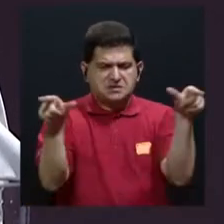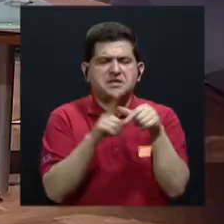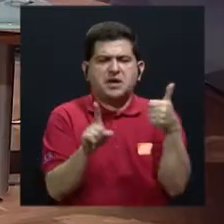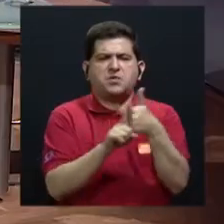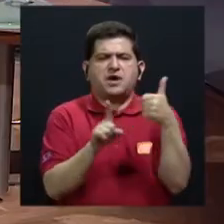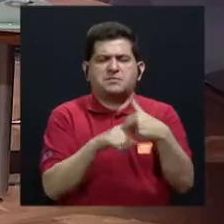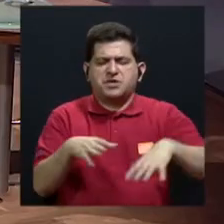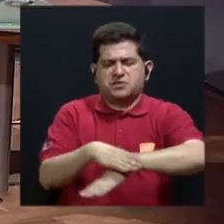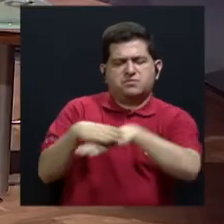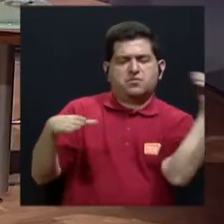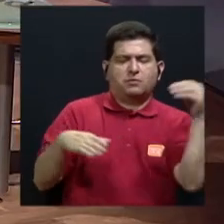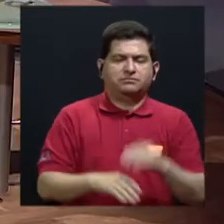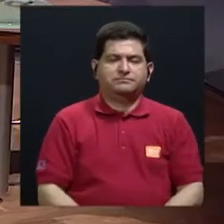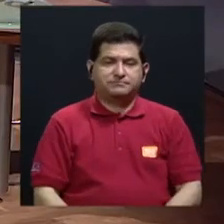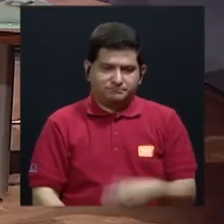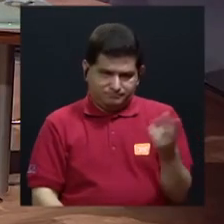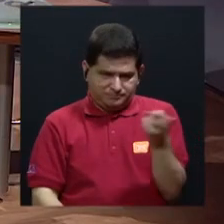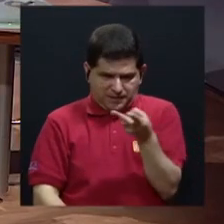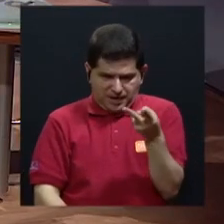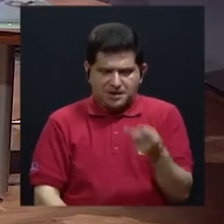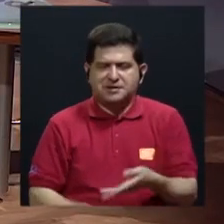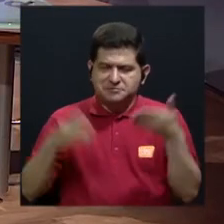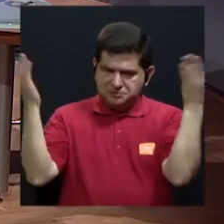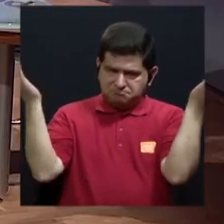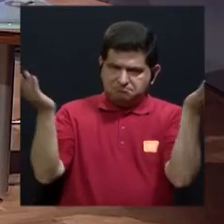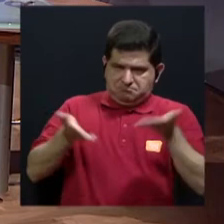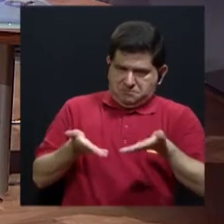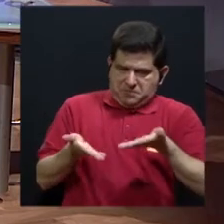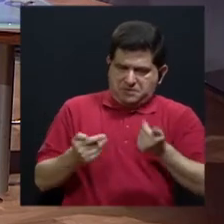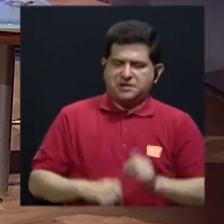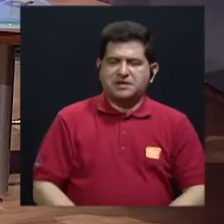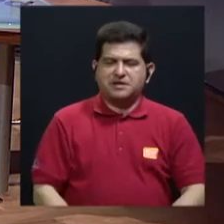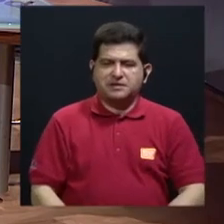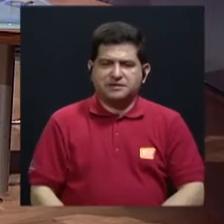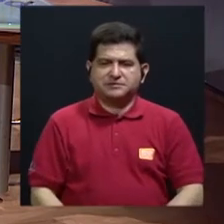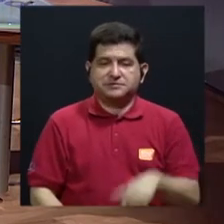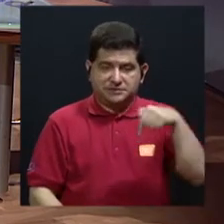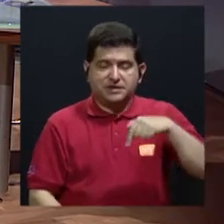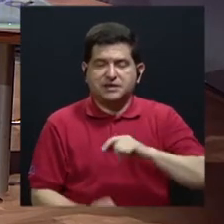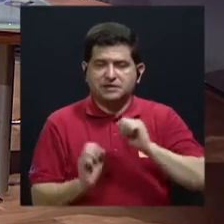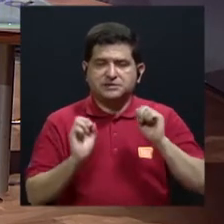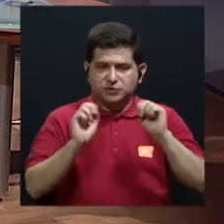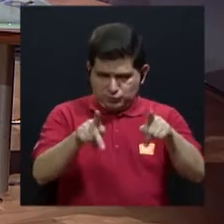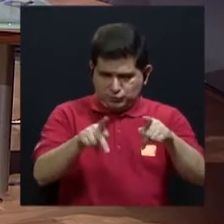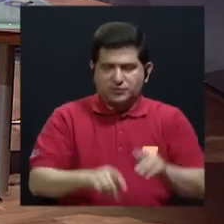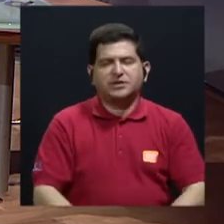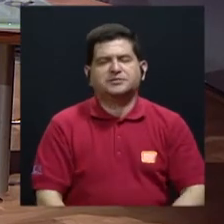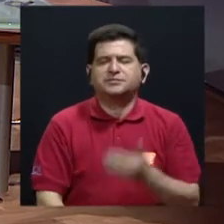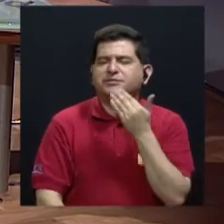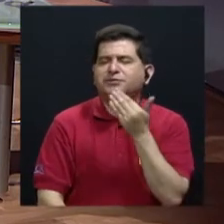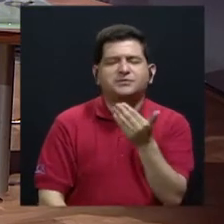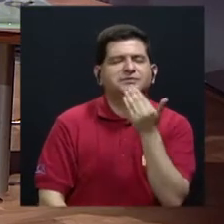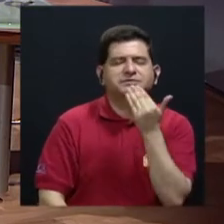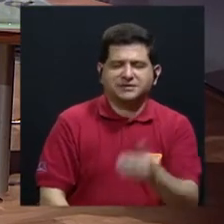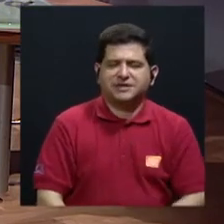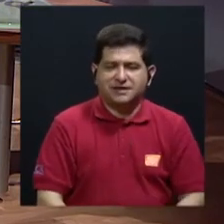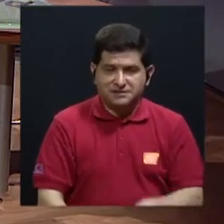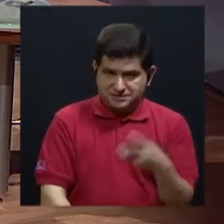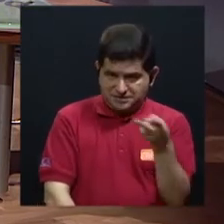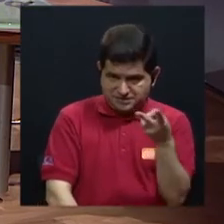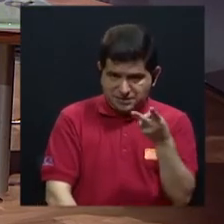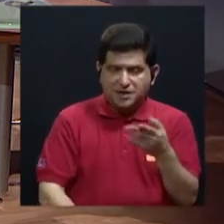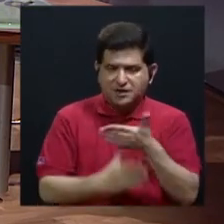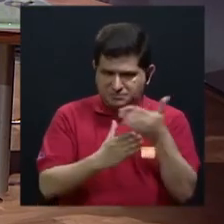Bienvenidas ambas a esta ocasión, muy agradecida porque ustedes van a